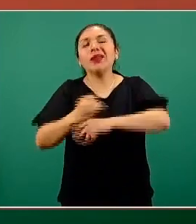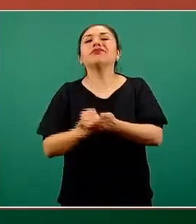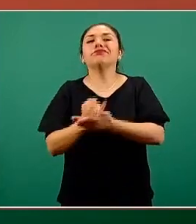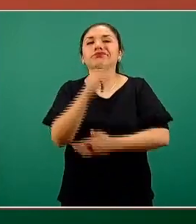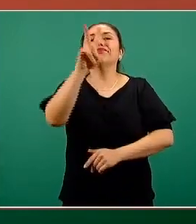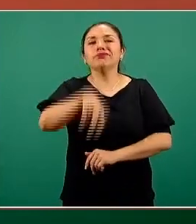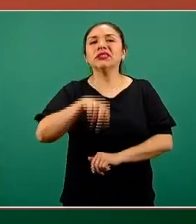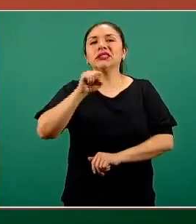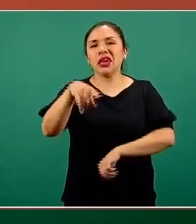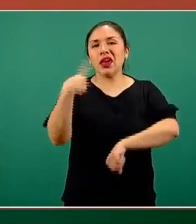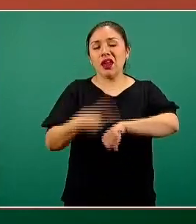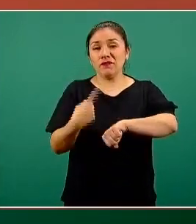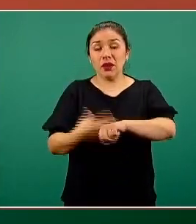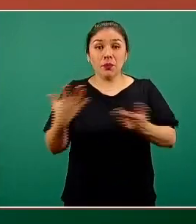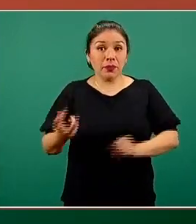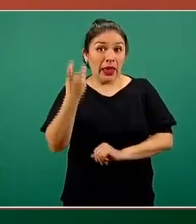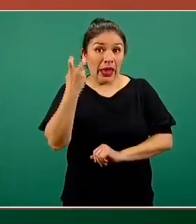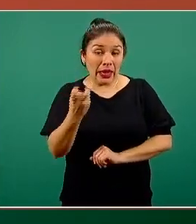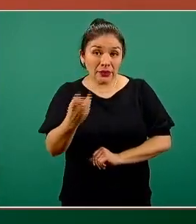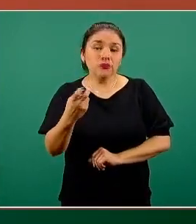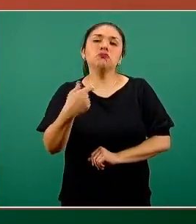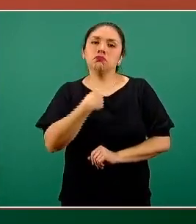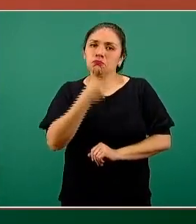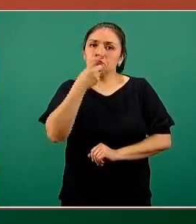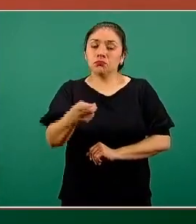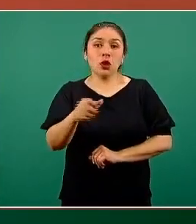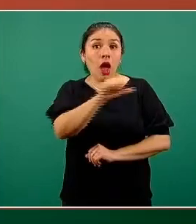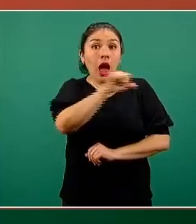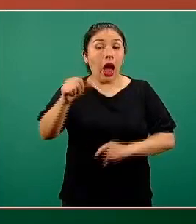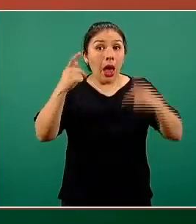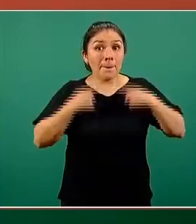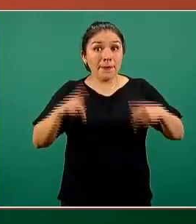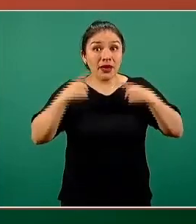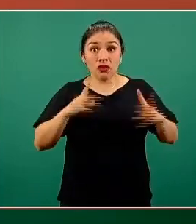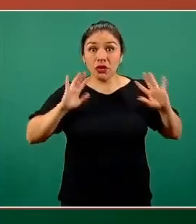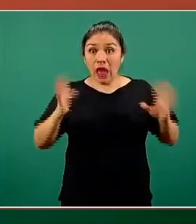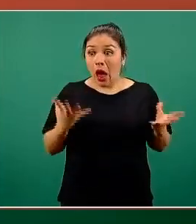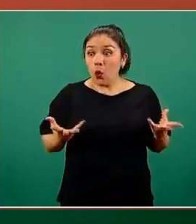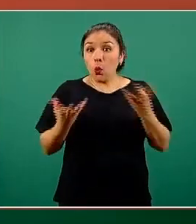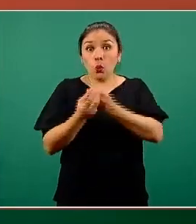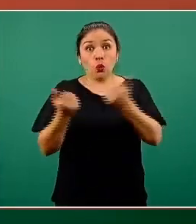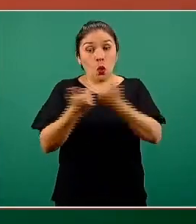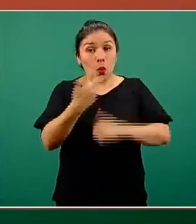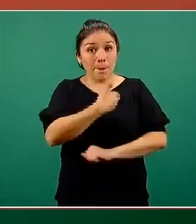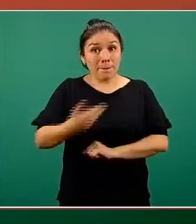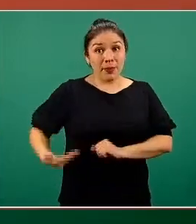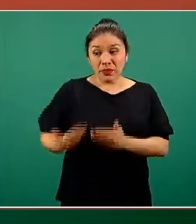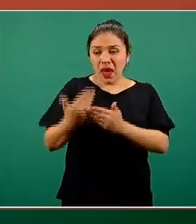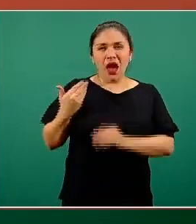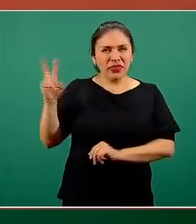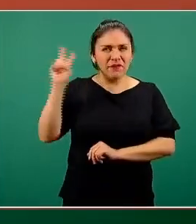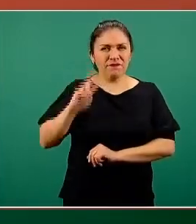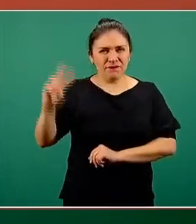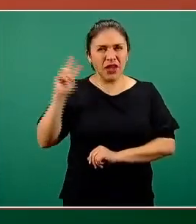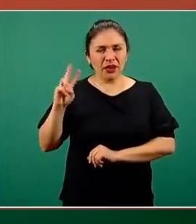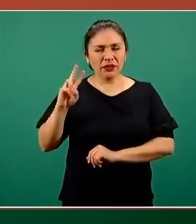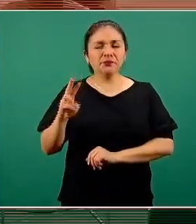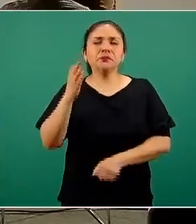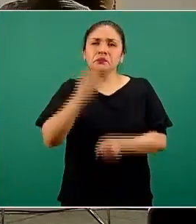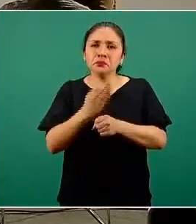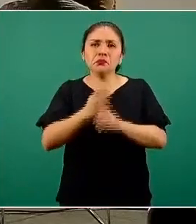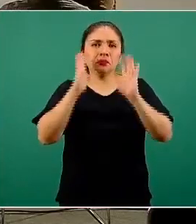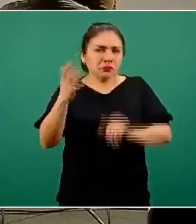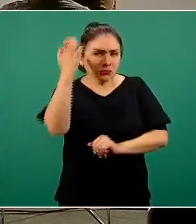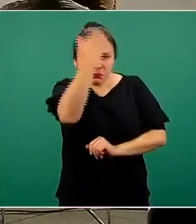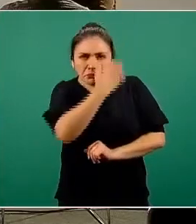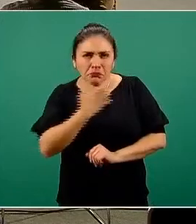En ese sentido, comento que todas las personas que estuvimos en contacto con él el viernes estamos en